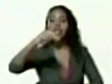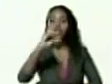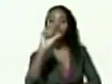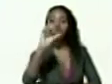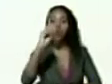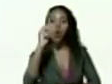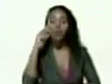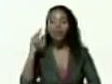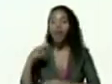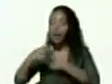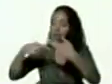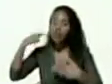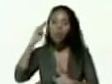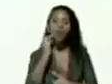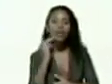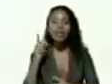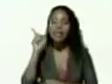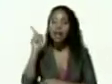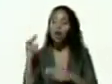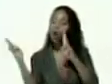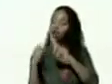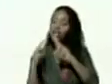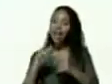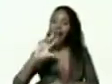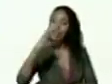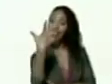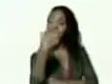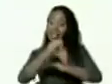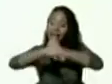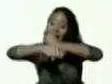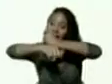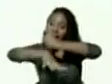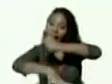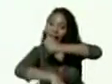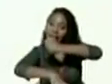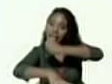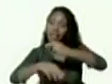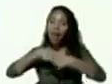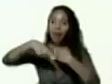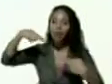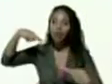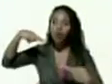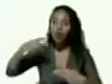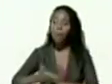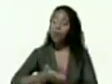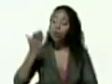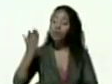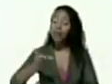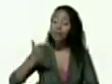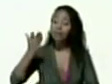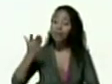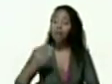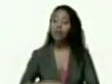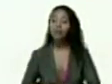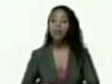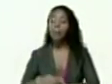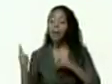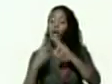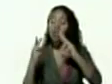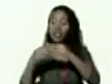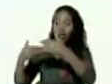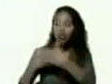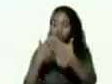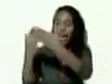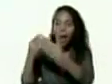para conocer las tres raíces de la revolución para conocer y estudiar el pensamiento